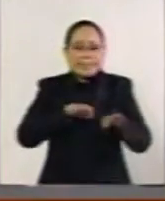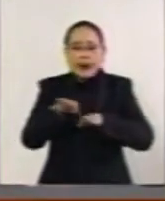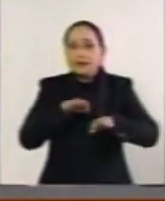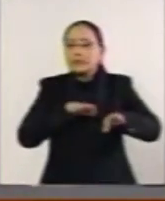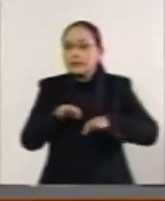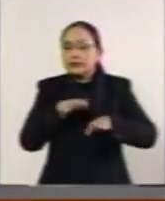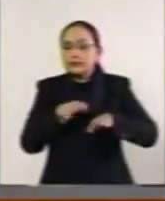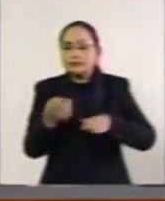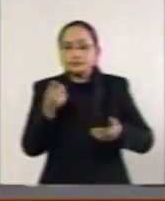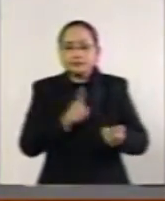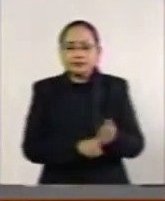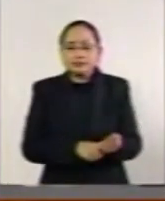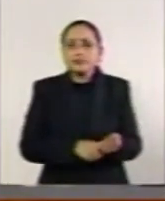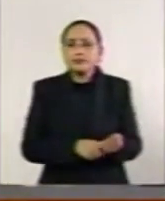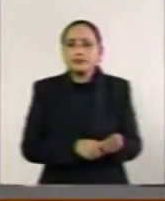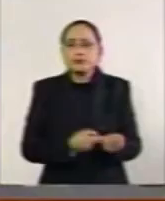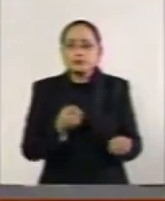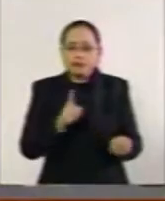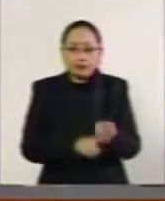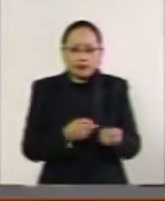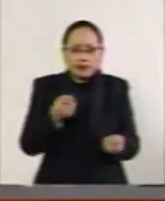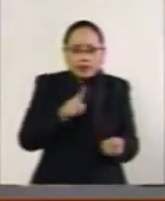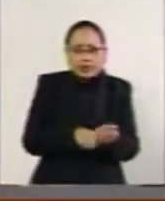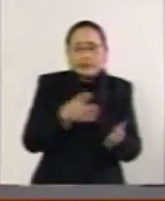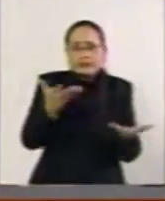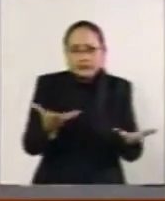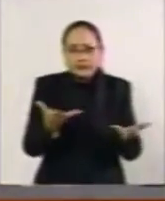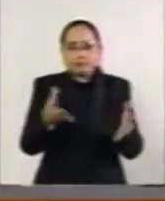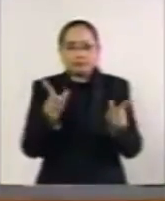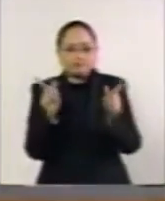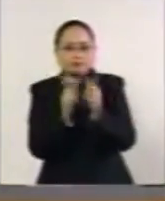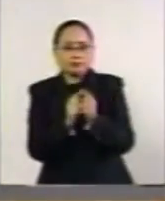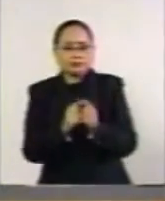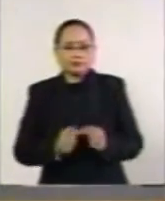en la indefensión. Es cuanto.